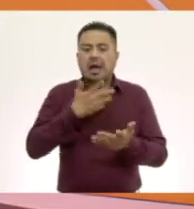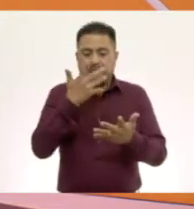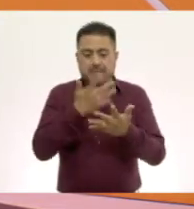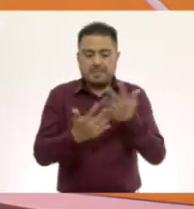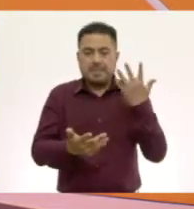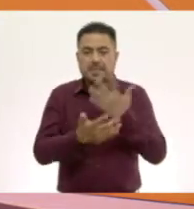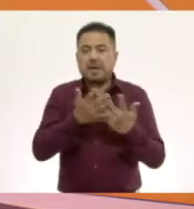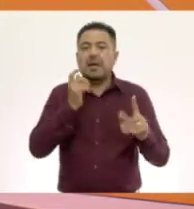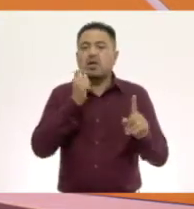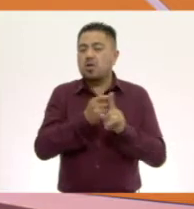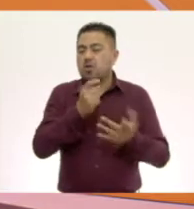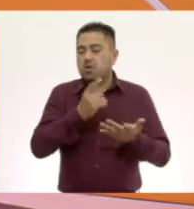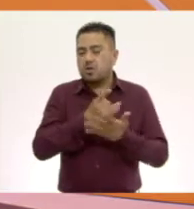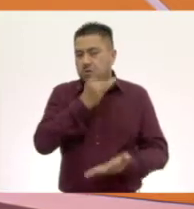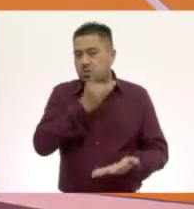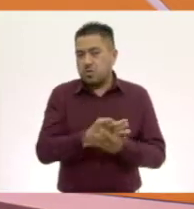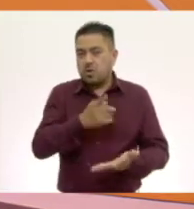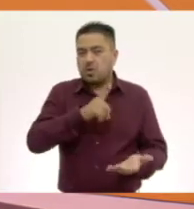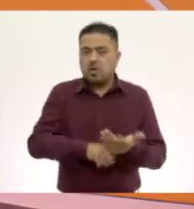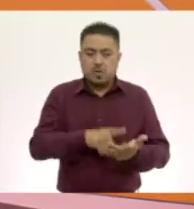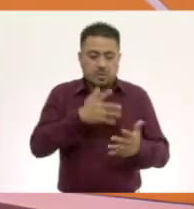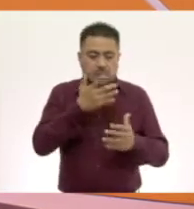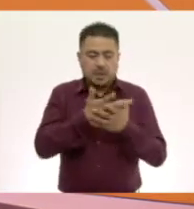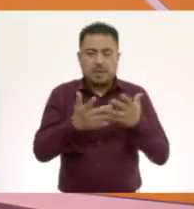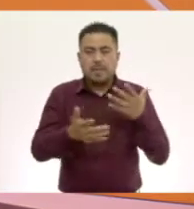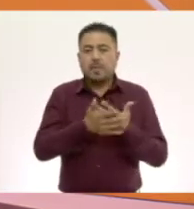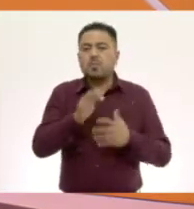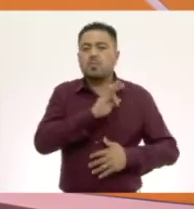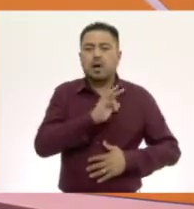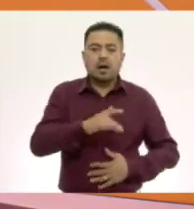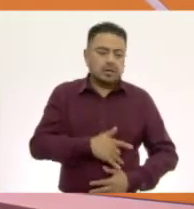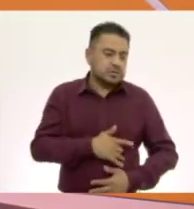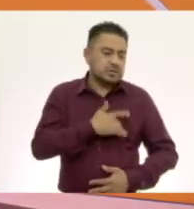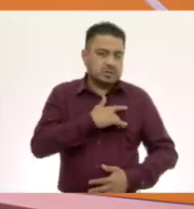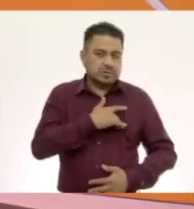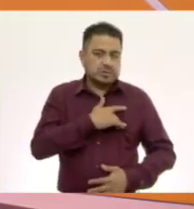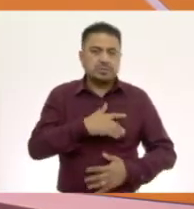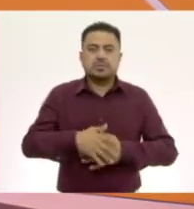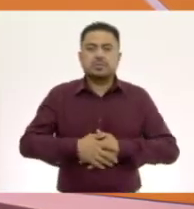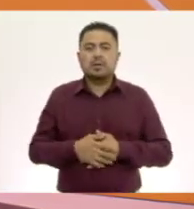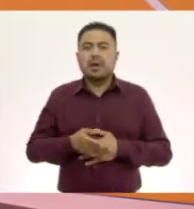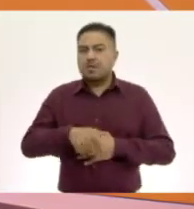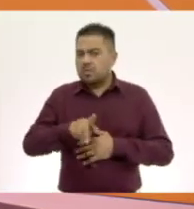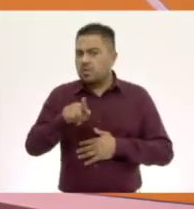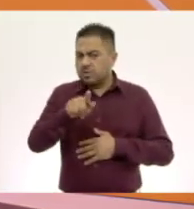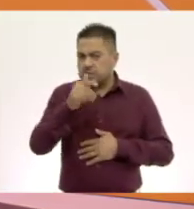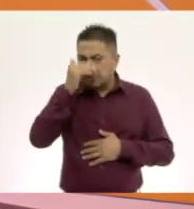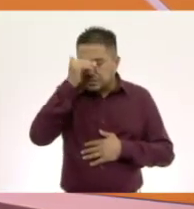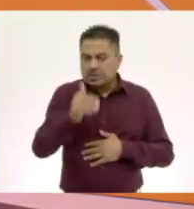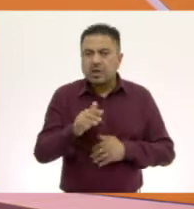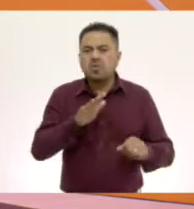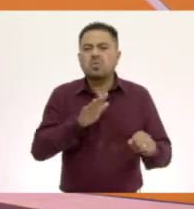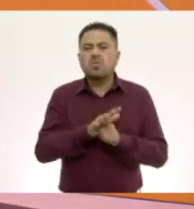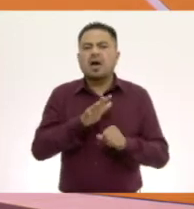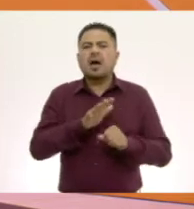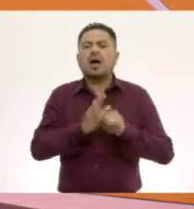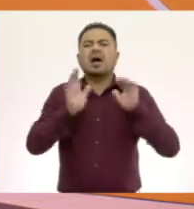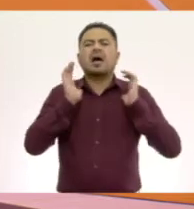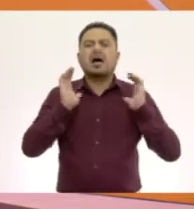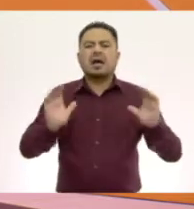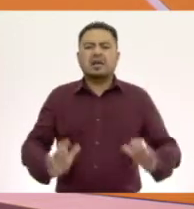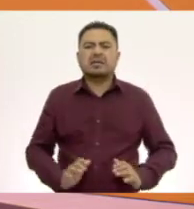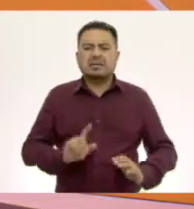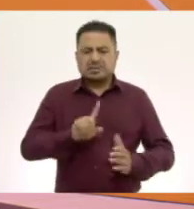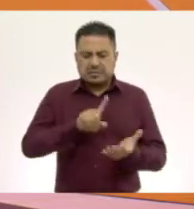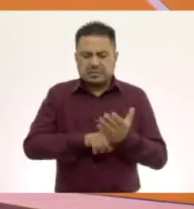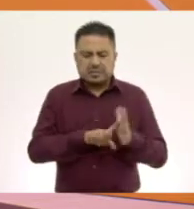y que solamente a través de nuestras manos podemos sentir. ¿Pero ustedes sabían cuál es el órgano que